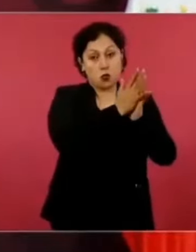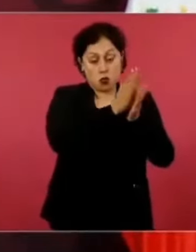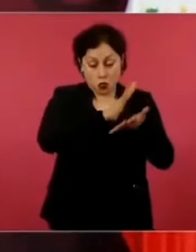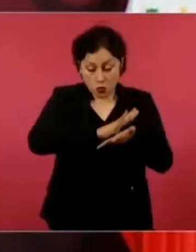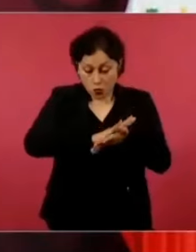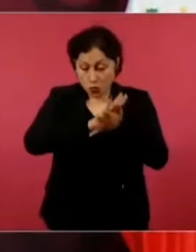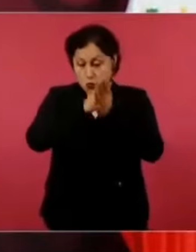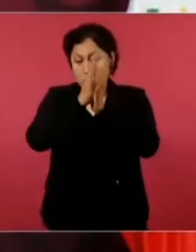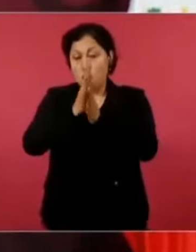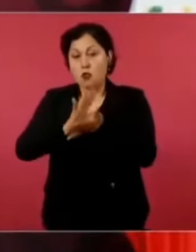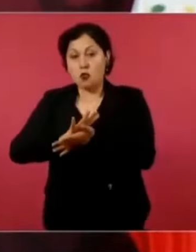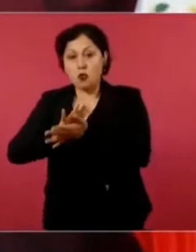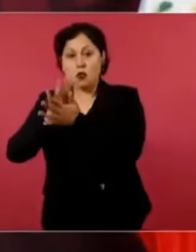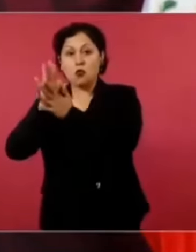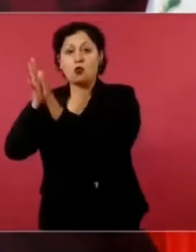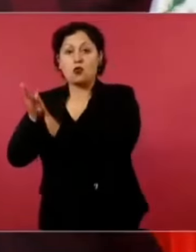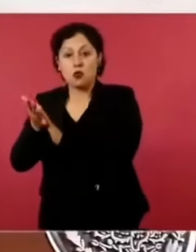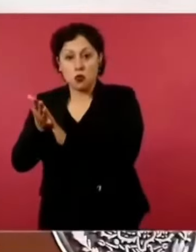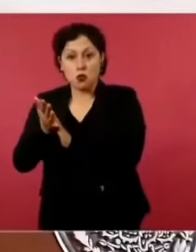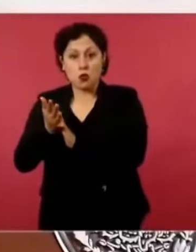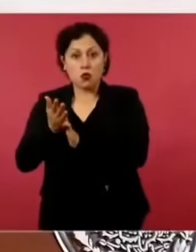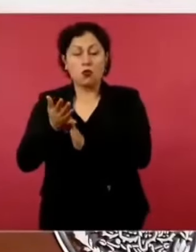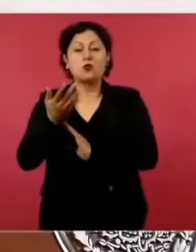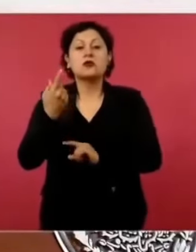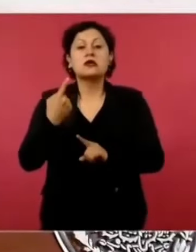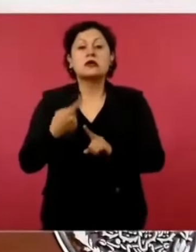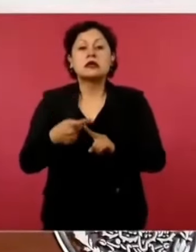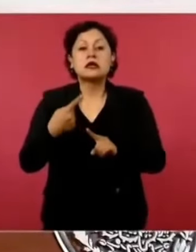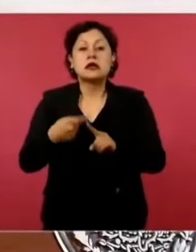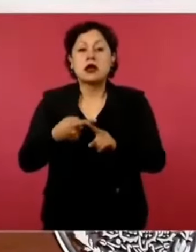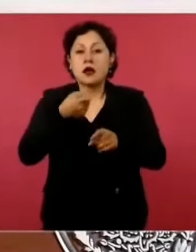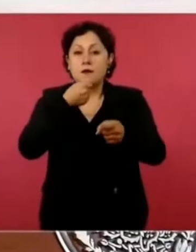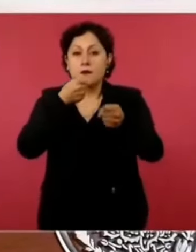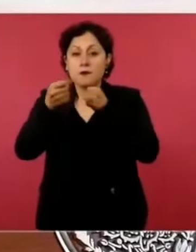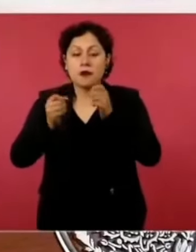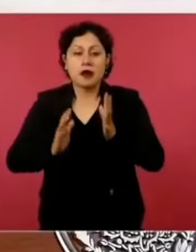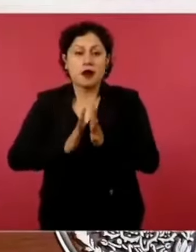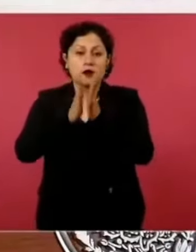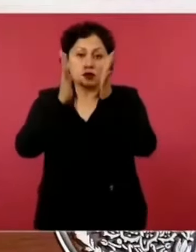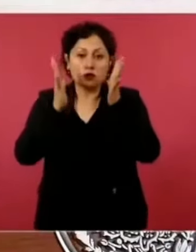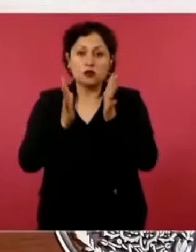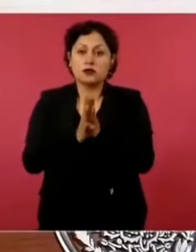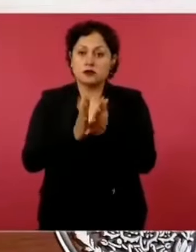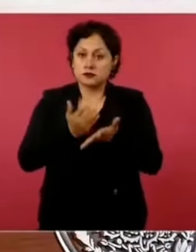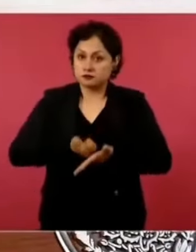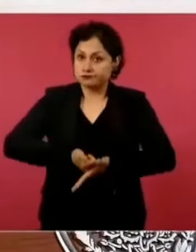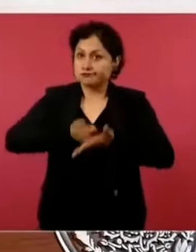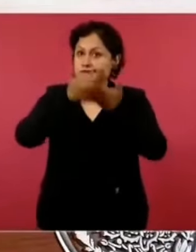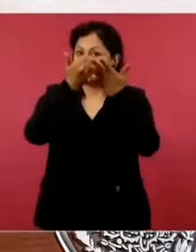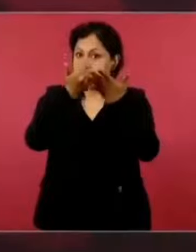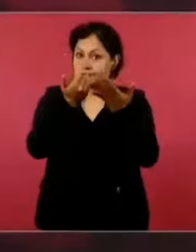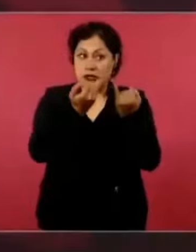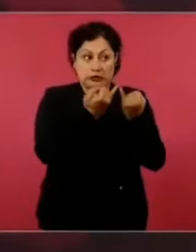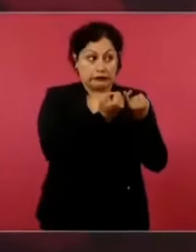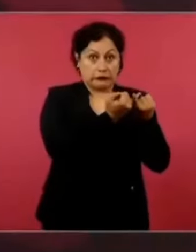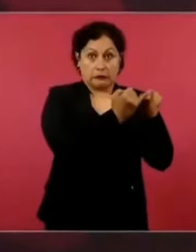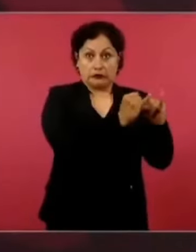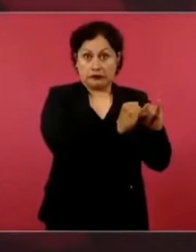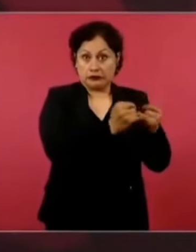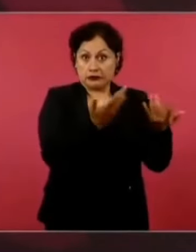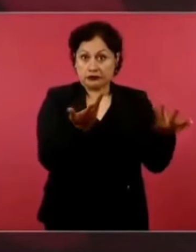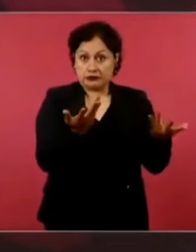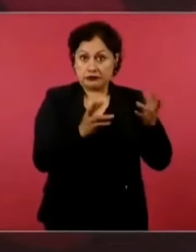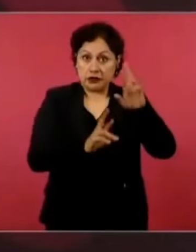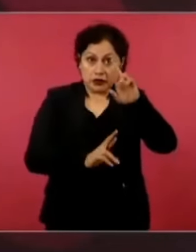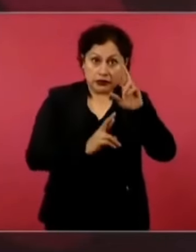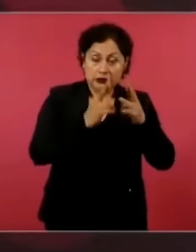independencia ya participaron periodistas, en la reforma sin duda, ahí está Zarco